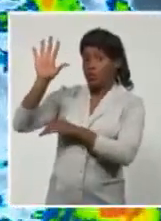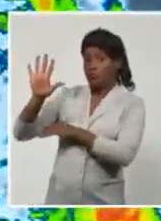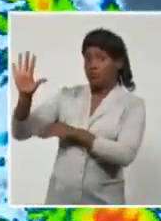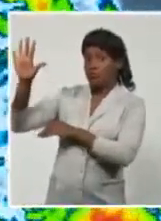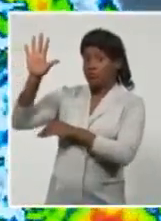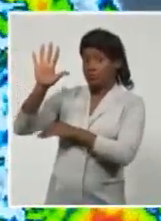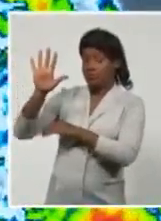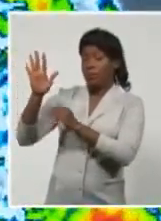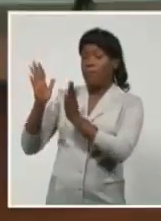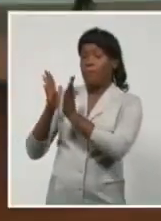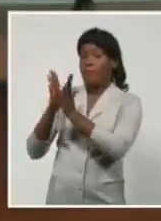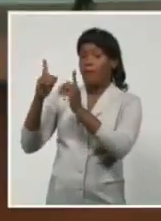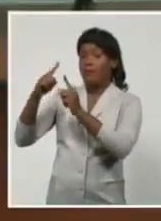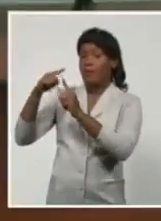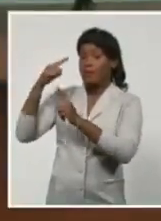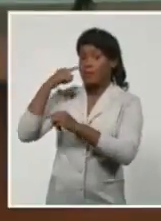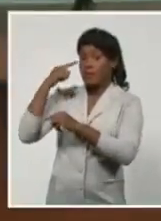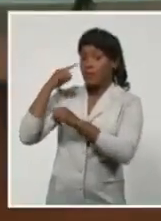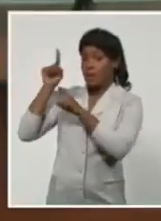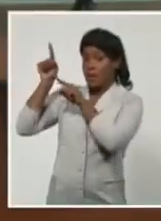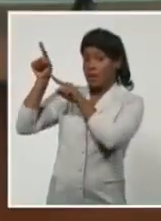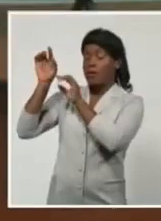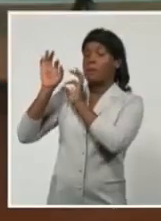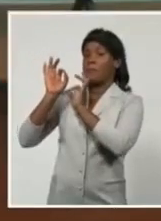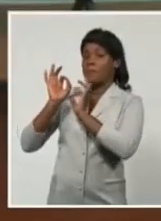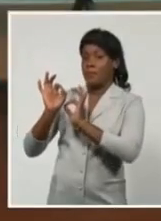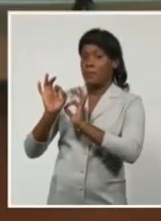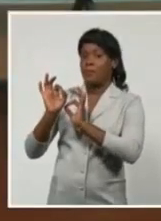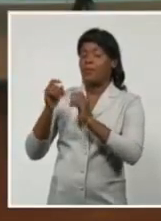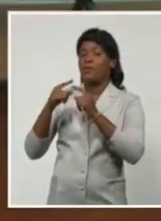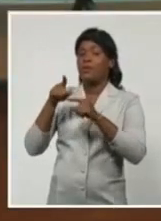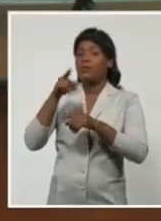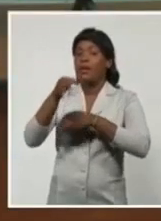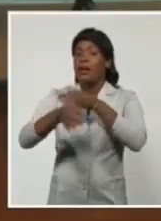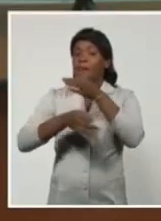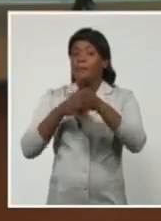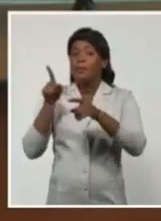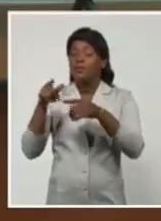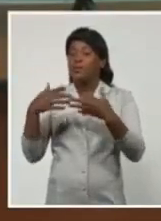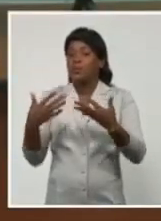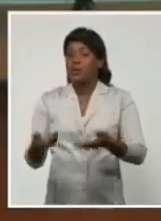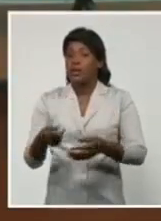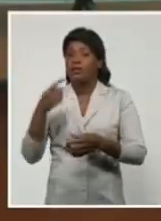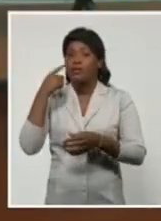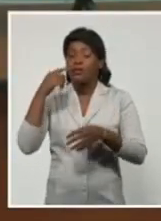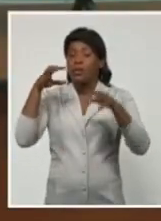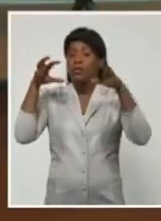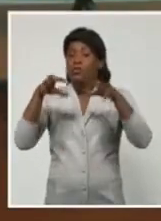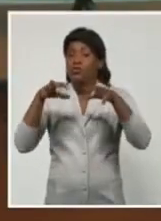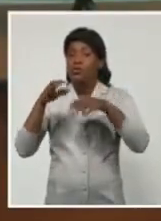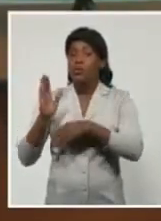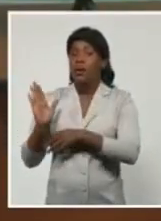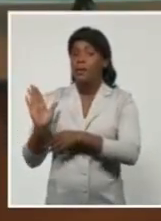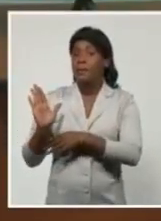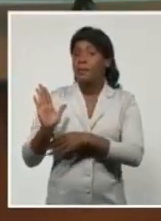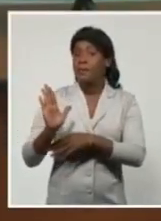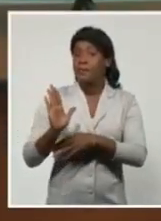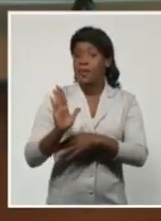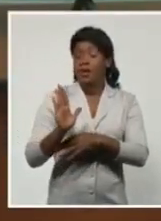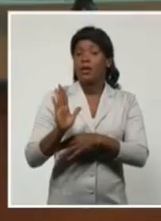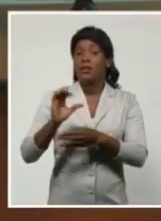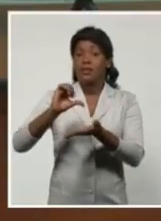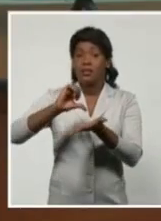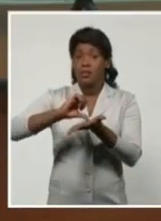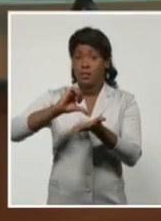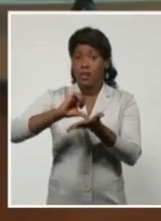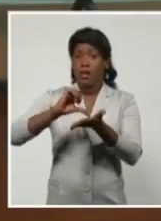en esta posición. Por eso ven ustedes como las áreas estas de lluvia intensa, se están aproximando al centro